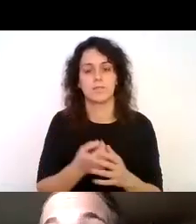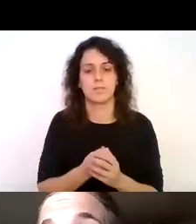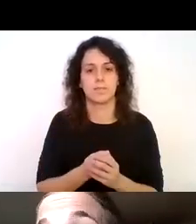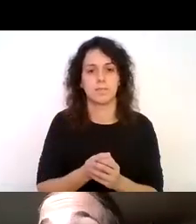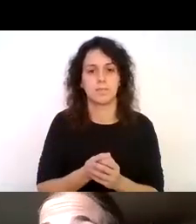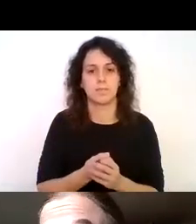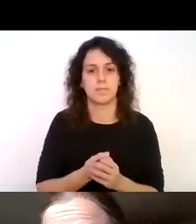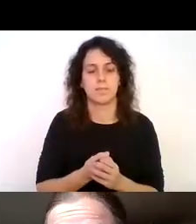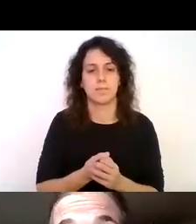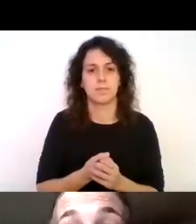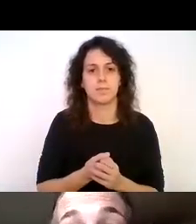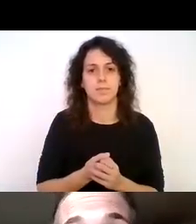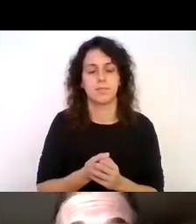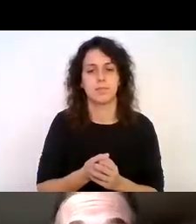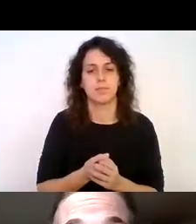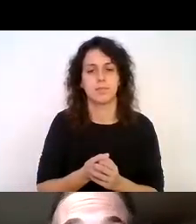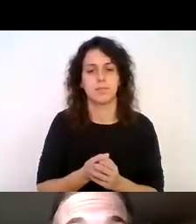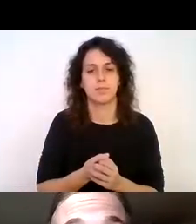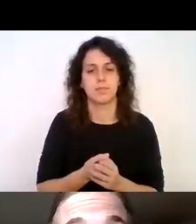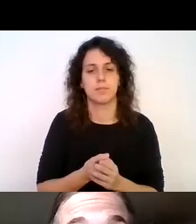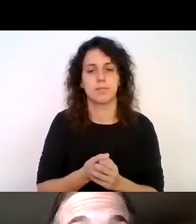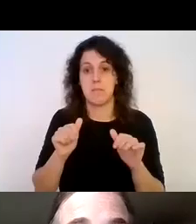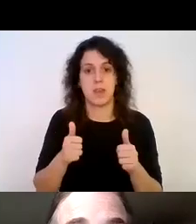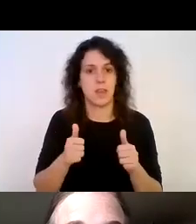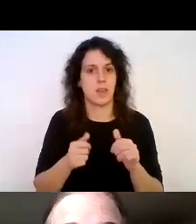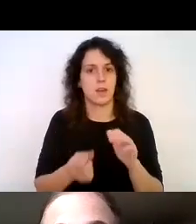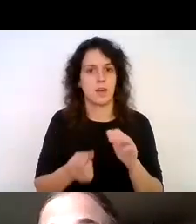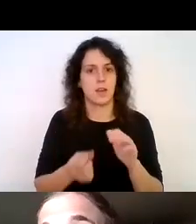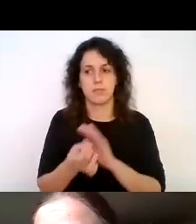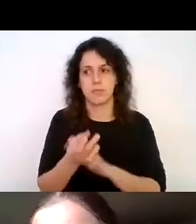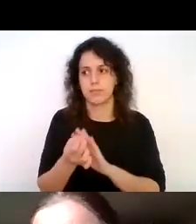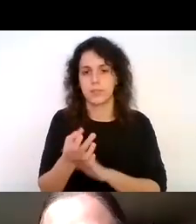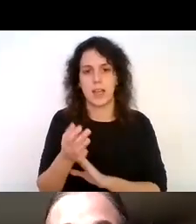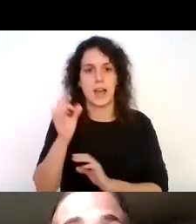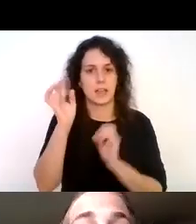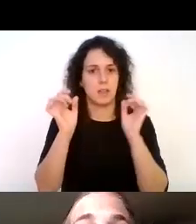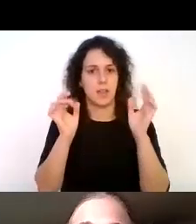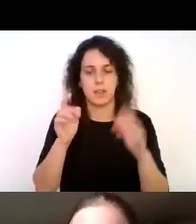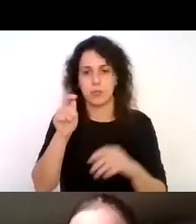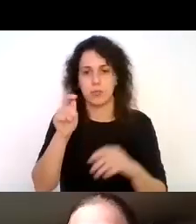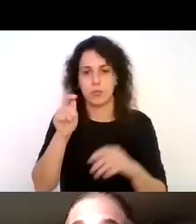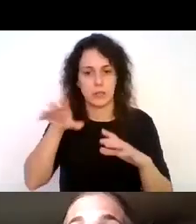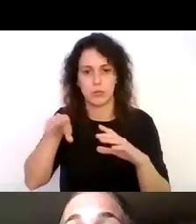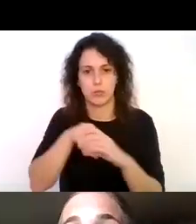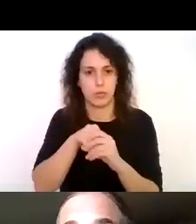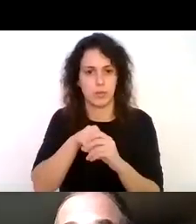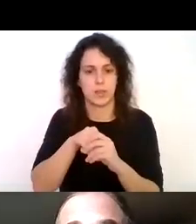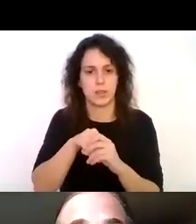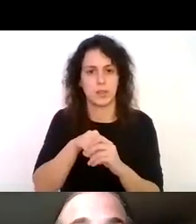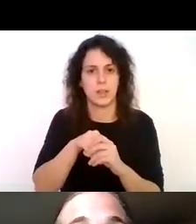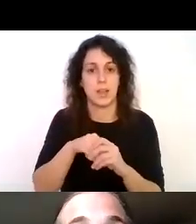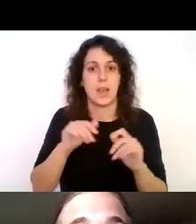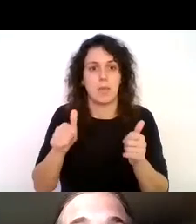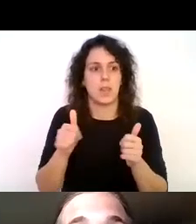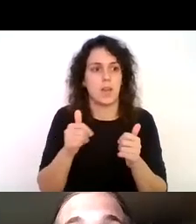empieza a desarrollar actividades turísticas de inclusividad se nos abren puertas